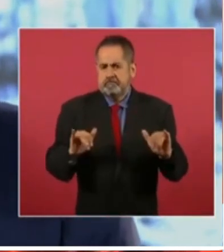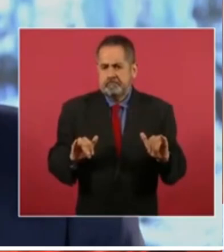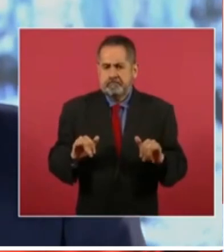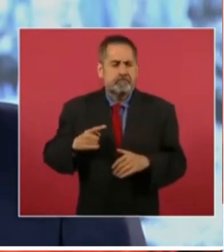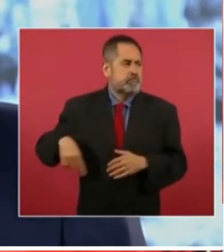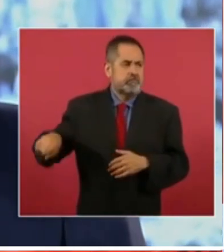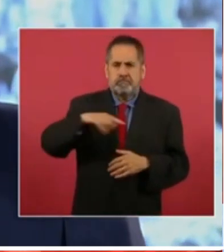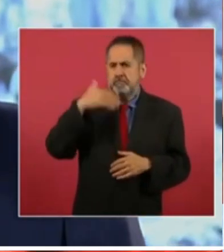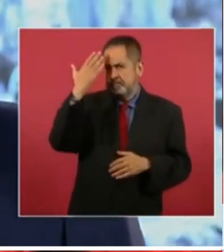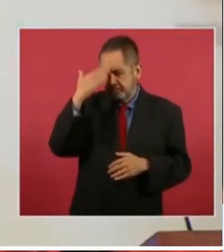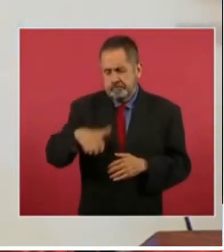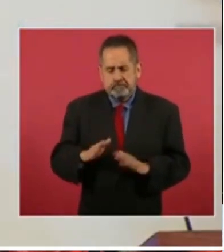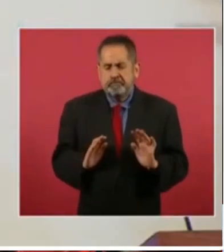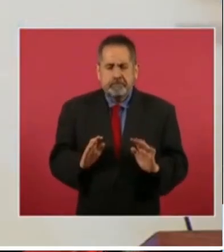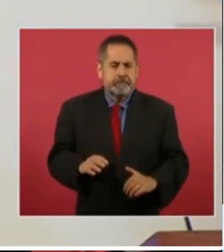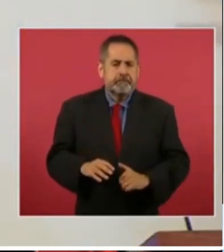eso lo sabe la gente.